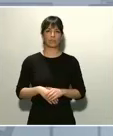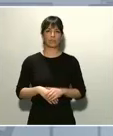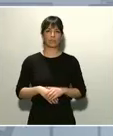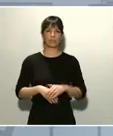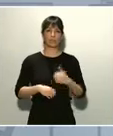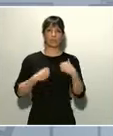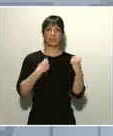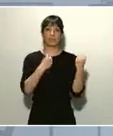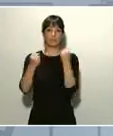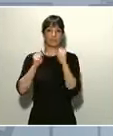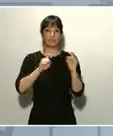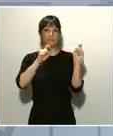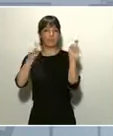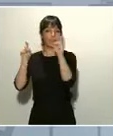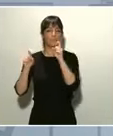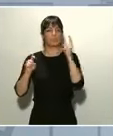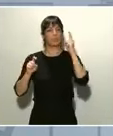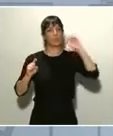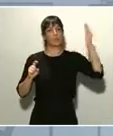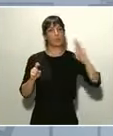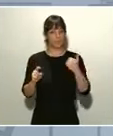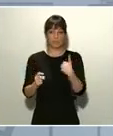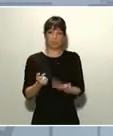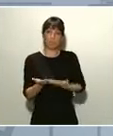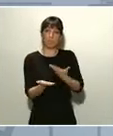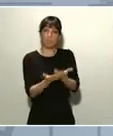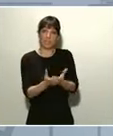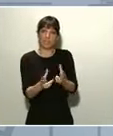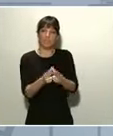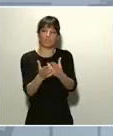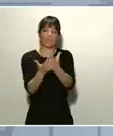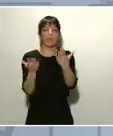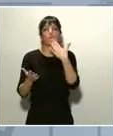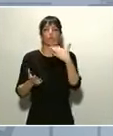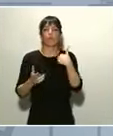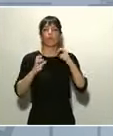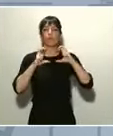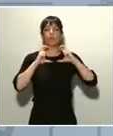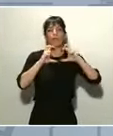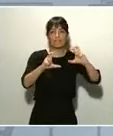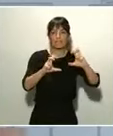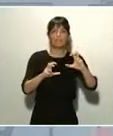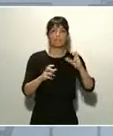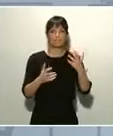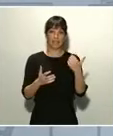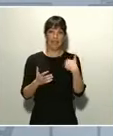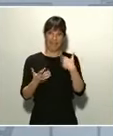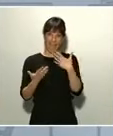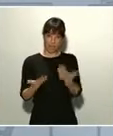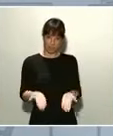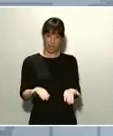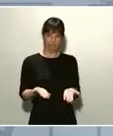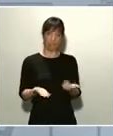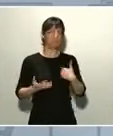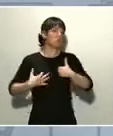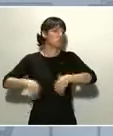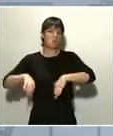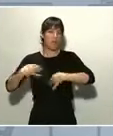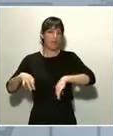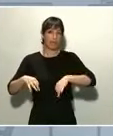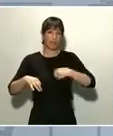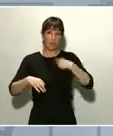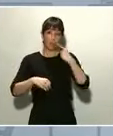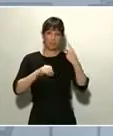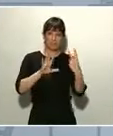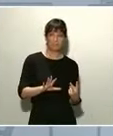lo solicitado a la población. En cercanías urbanas, el tráfico equivale a una séptima parte de los días ordinarios. En el transporte de